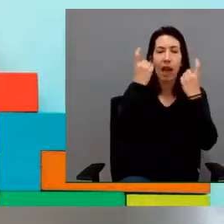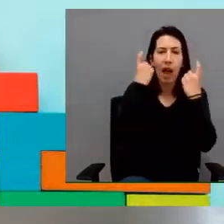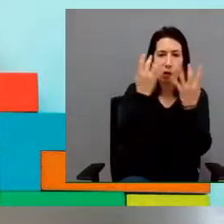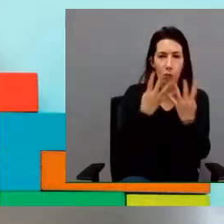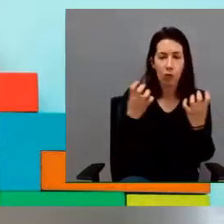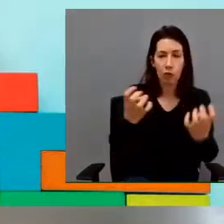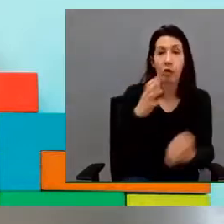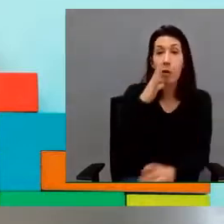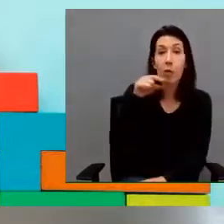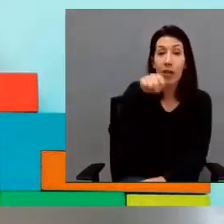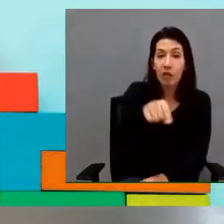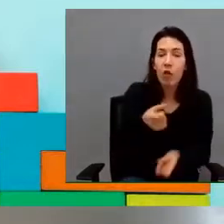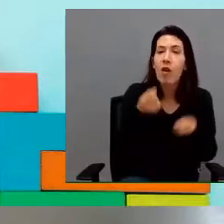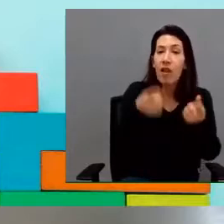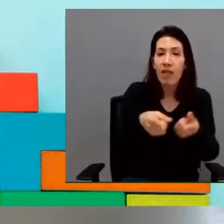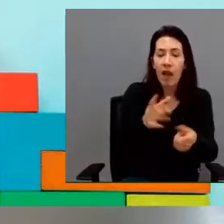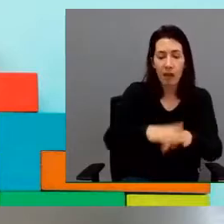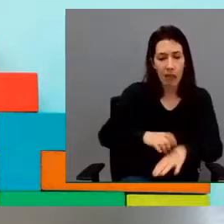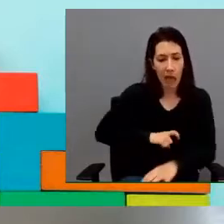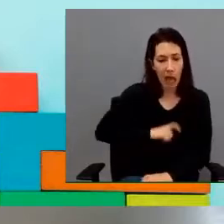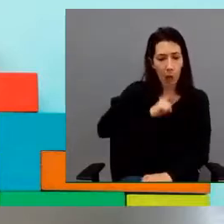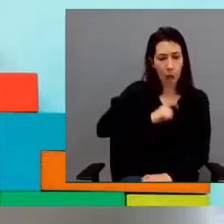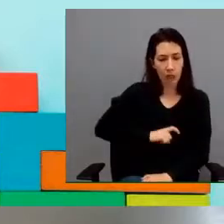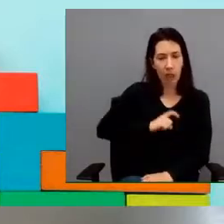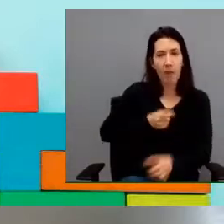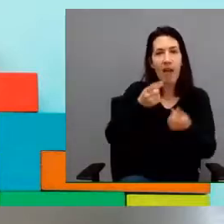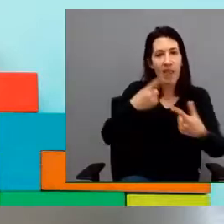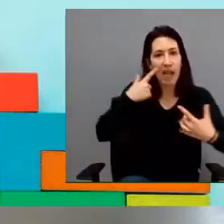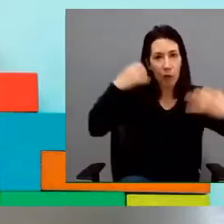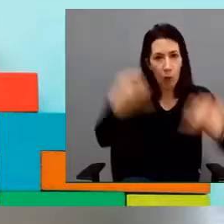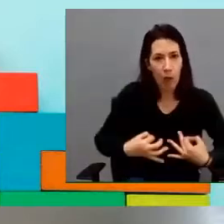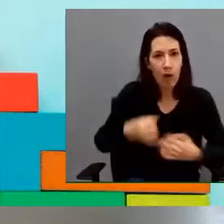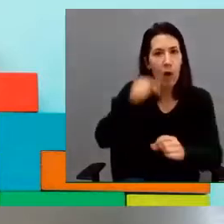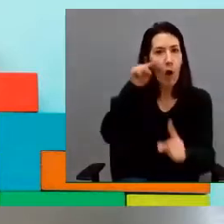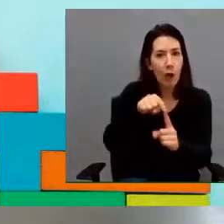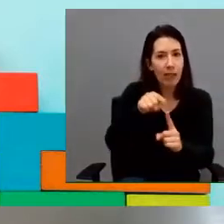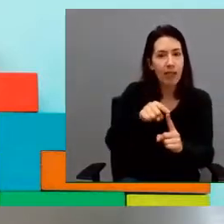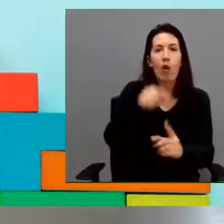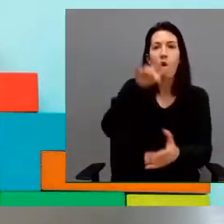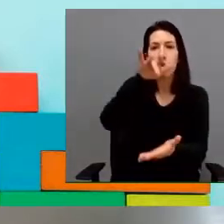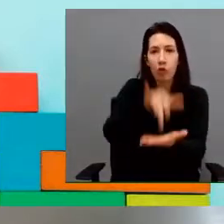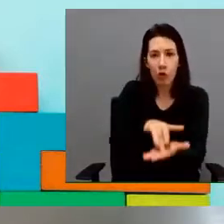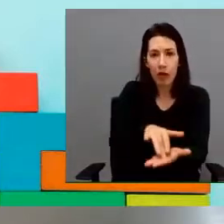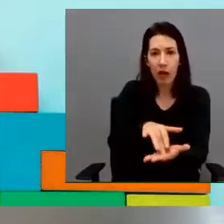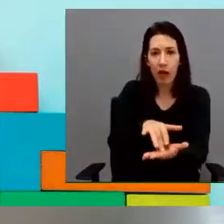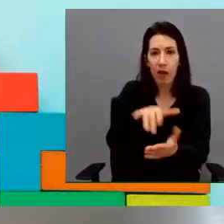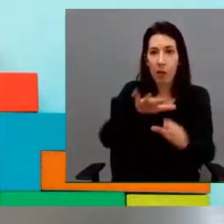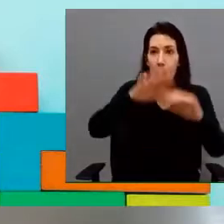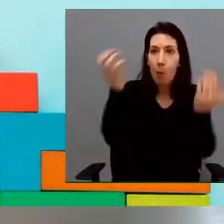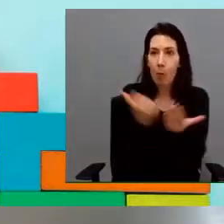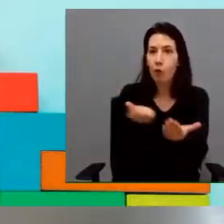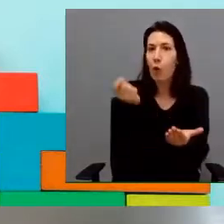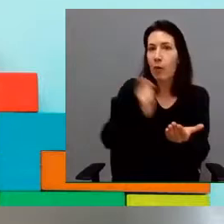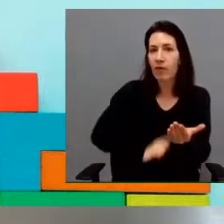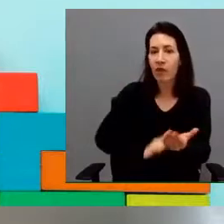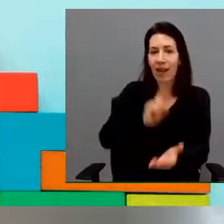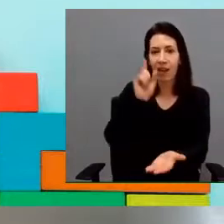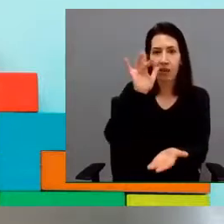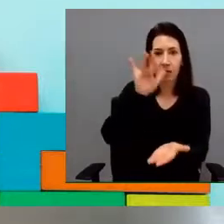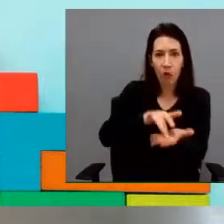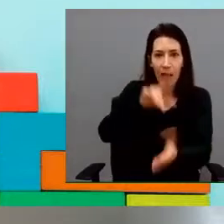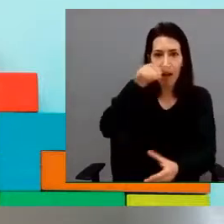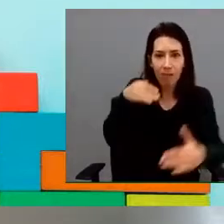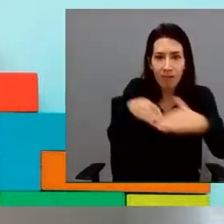que les va a dar autoestima, lo que les va a dar seguridad a la hora de enfrentarse a ese mundo profesional y ese mundo de